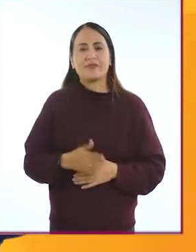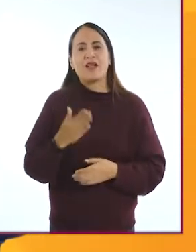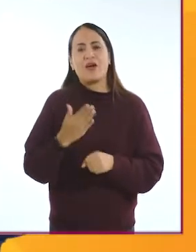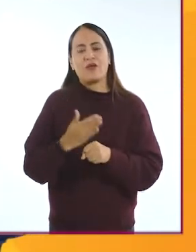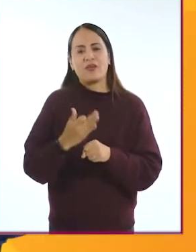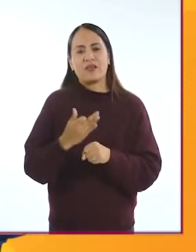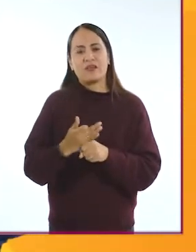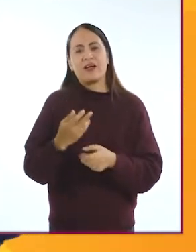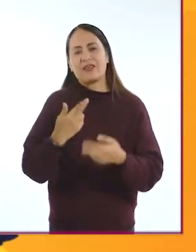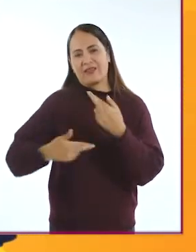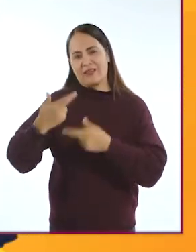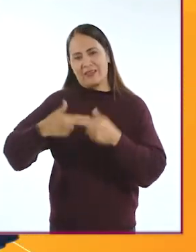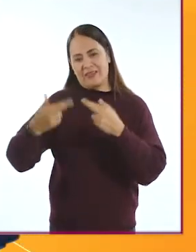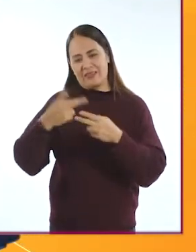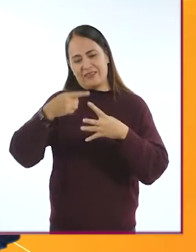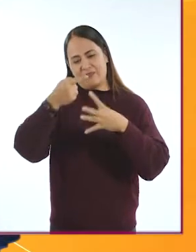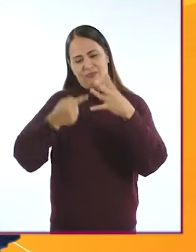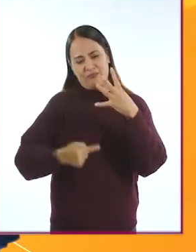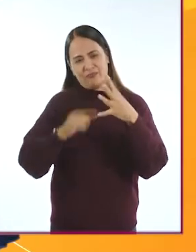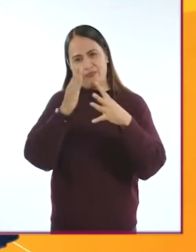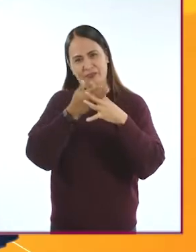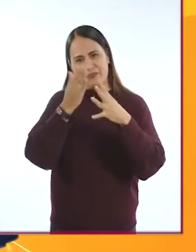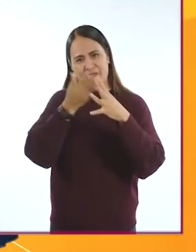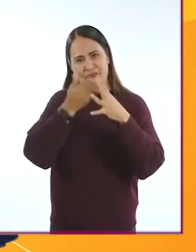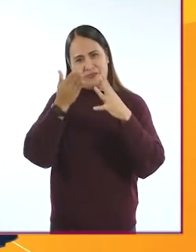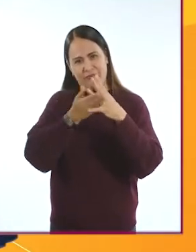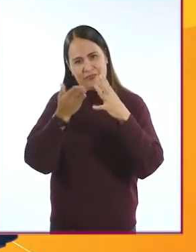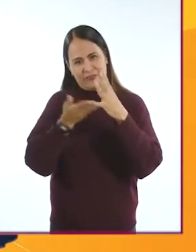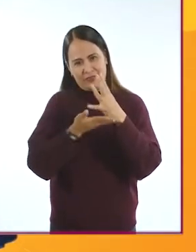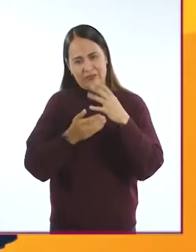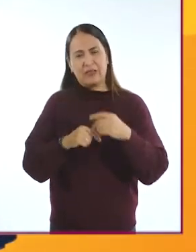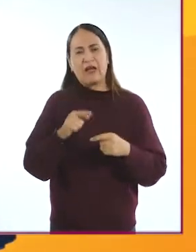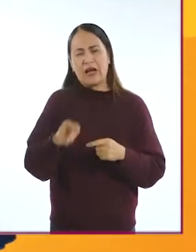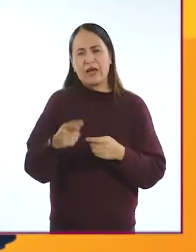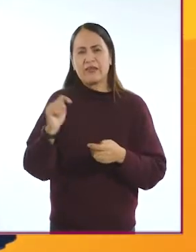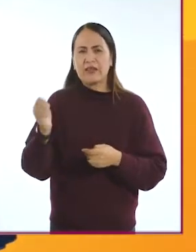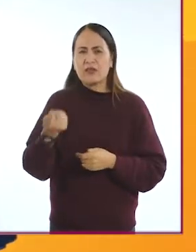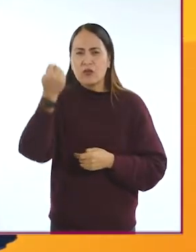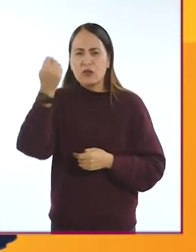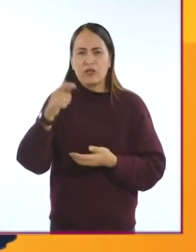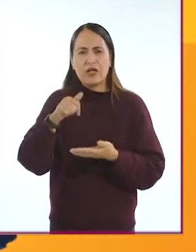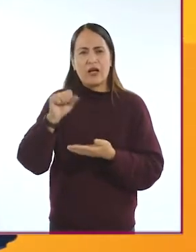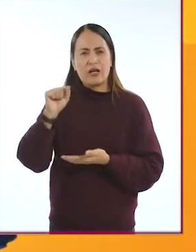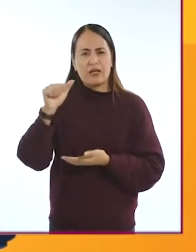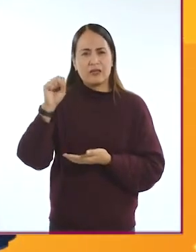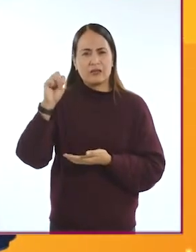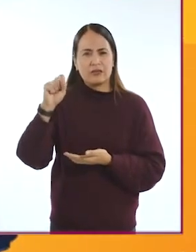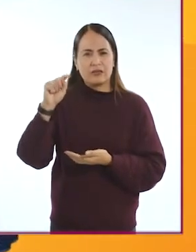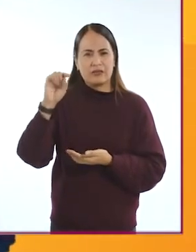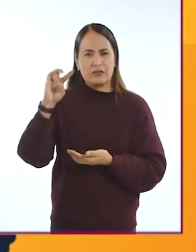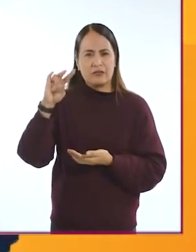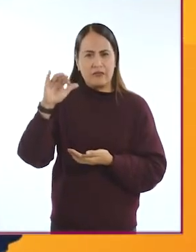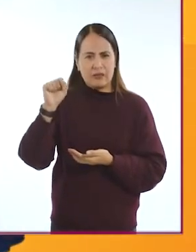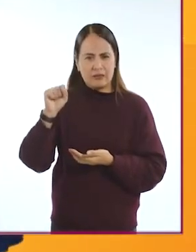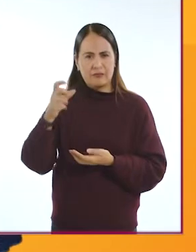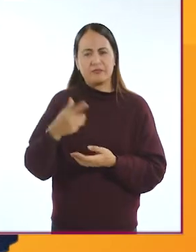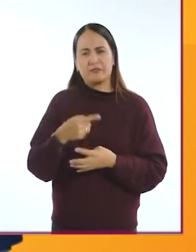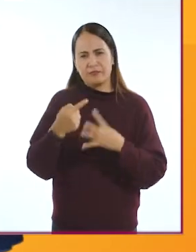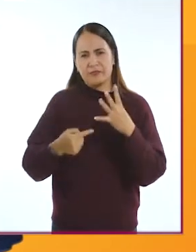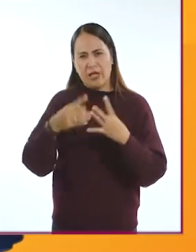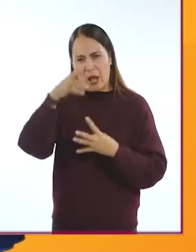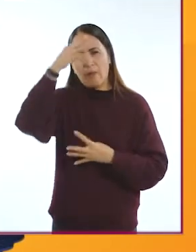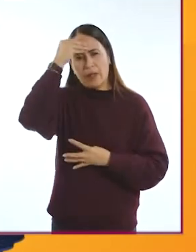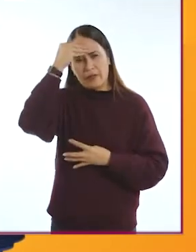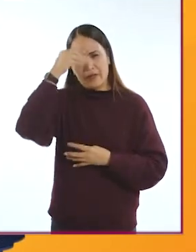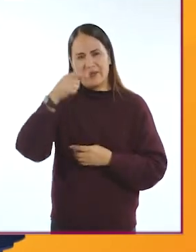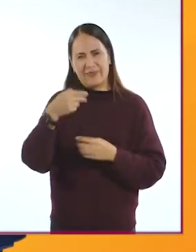momento de regresar a nuestra clasificación y explorar algunos de los ejemplos relacionados con tecnologías asistivas para la cognición. Para ello, tenemos